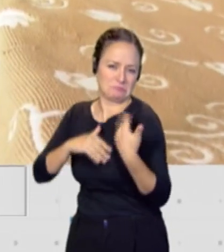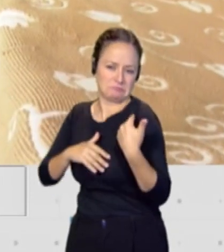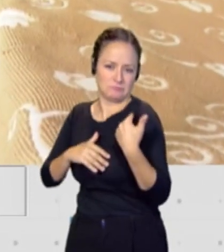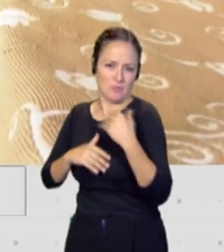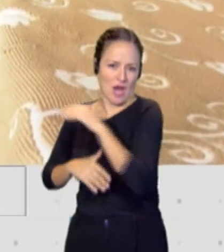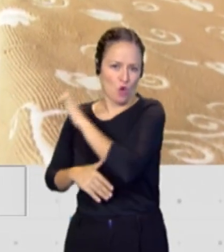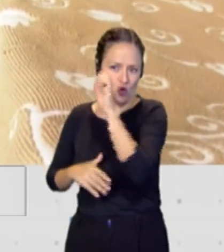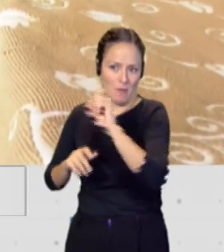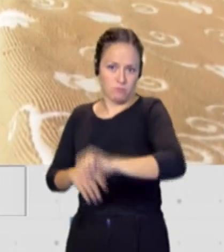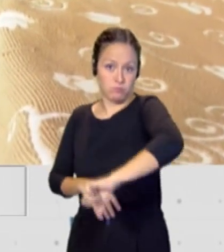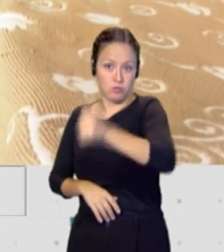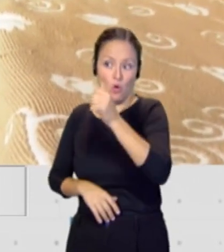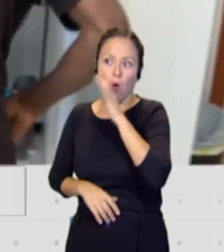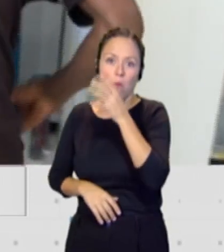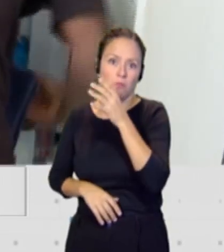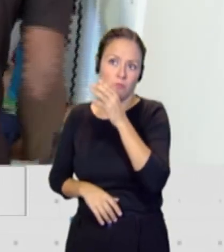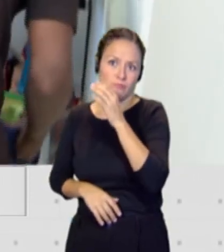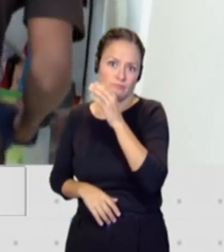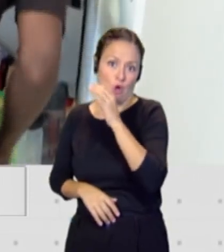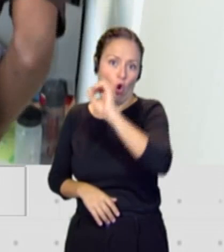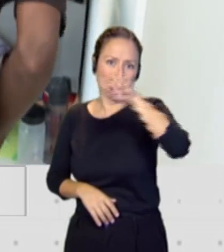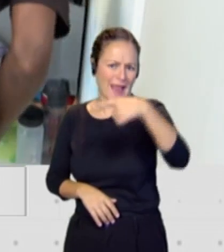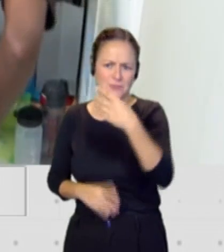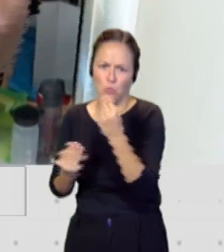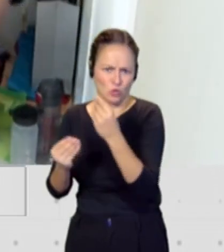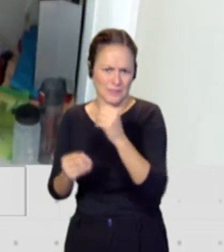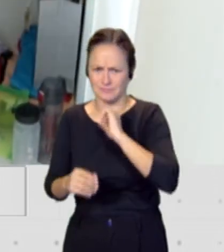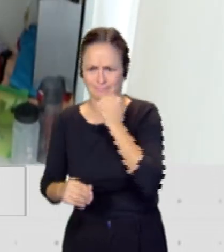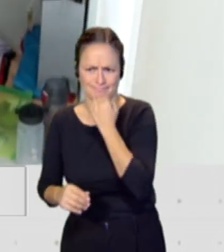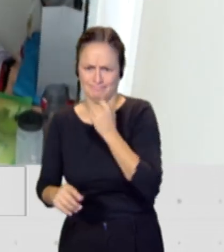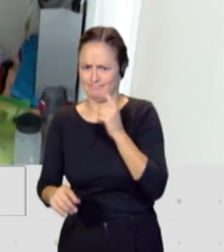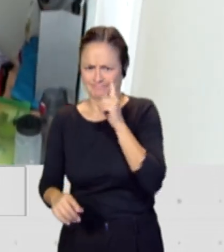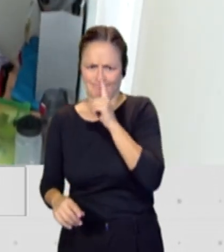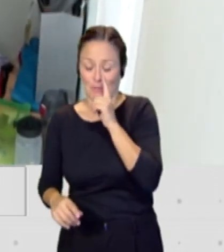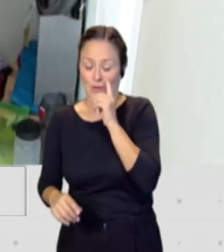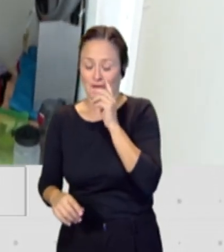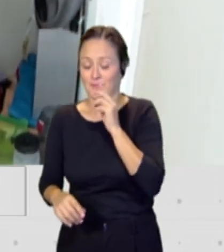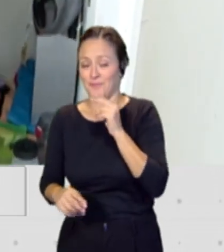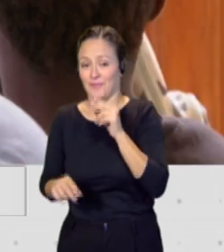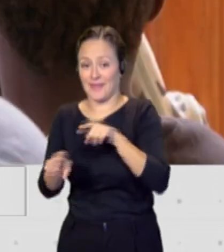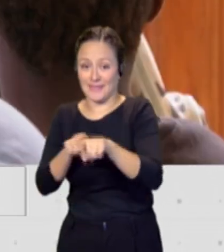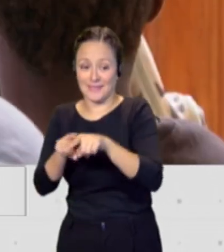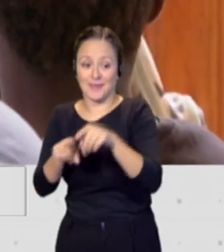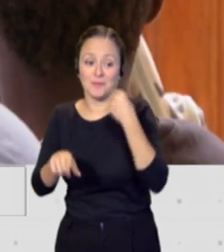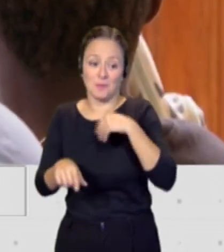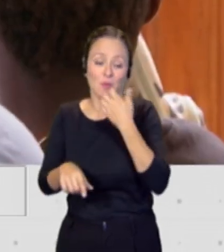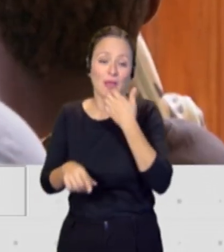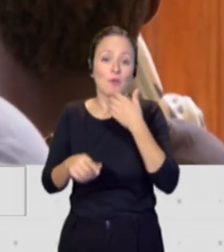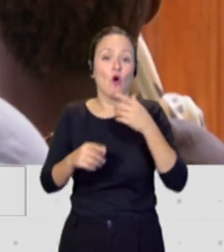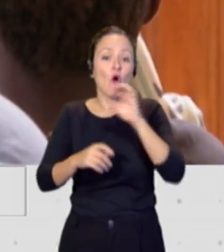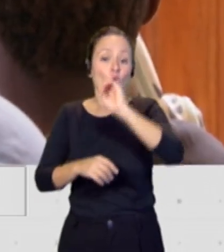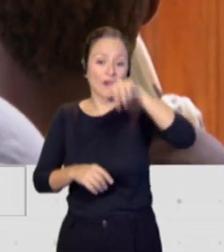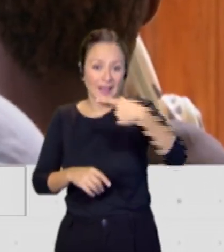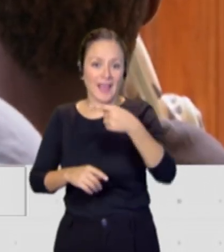Unión Europea por muchísimas ONGs, también por caminando fronteras. ¿Realmente los derechos